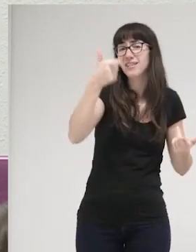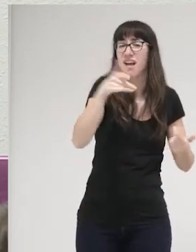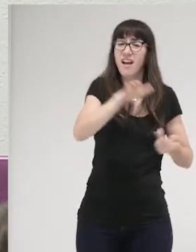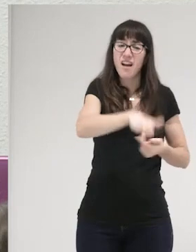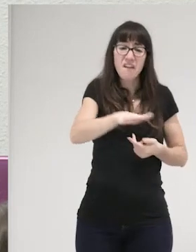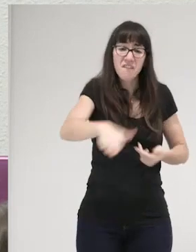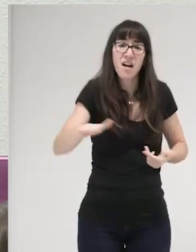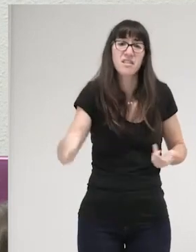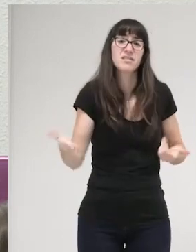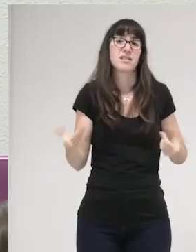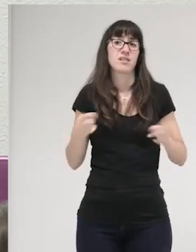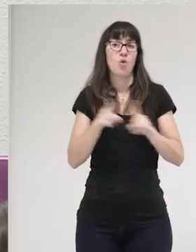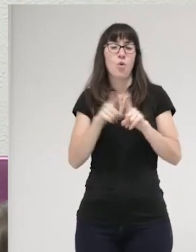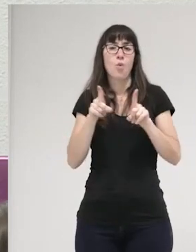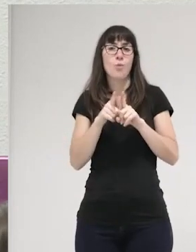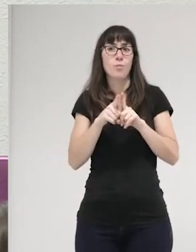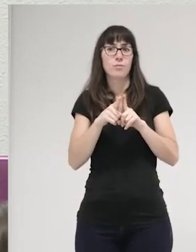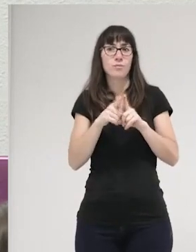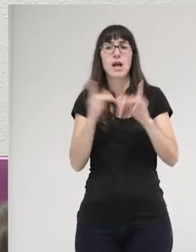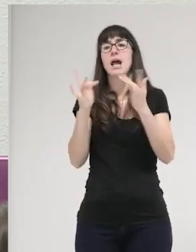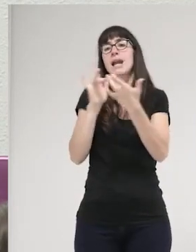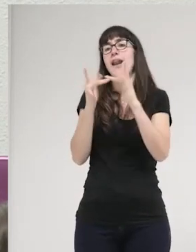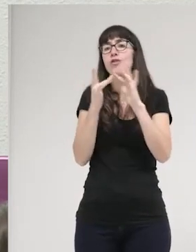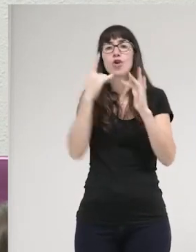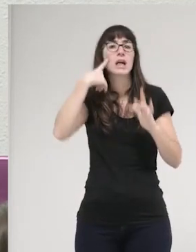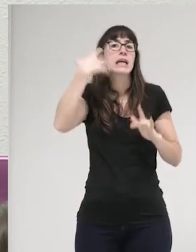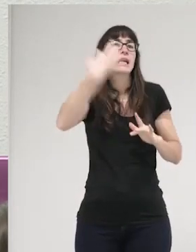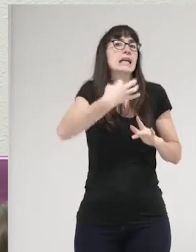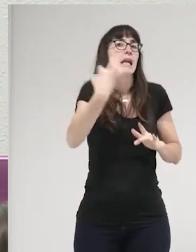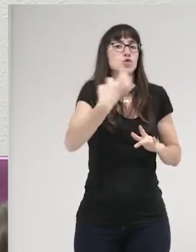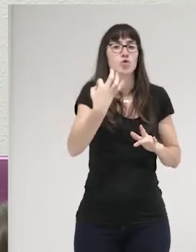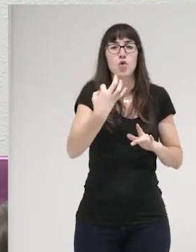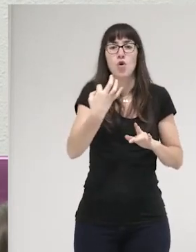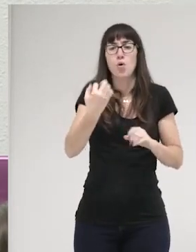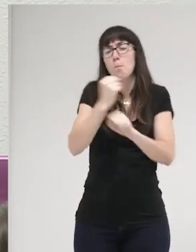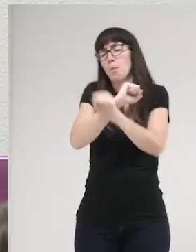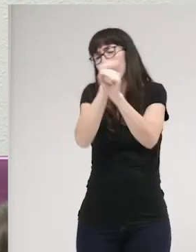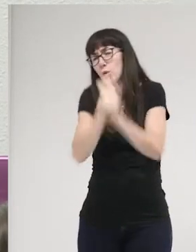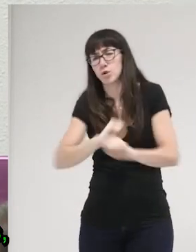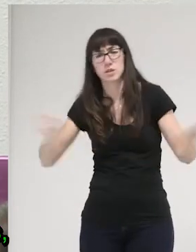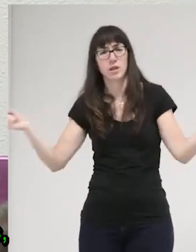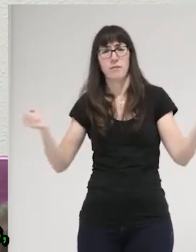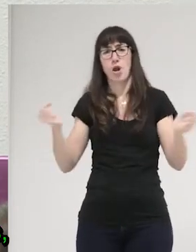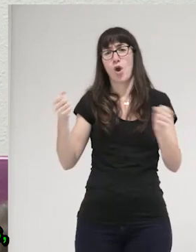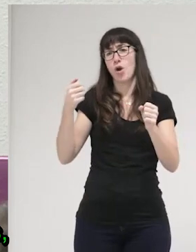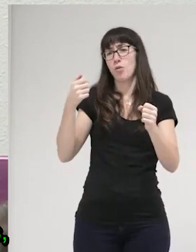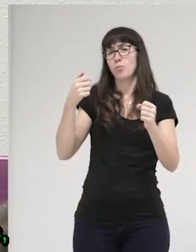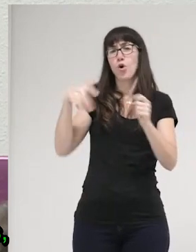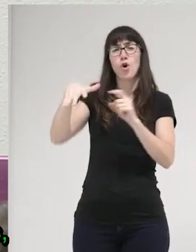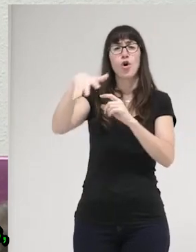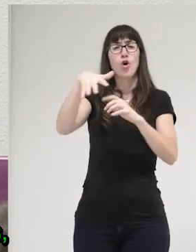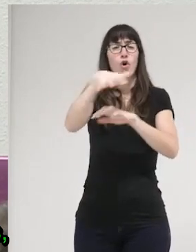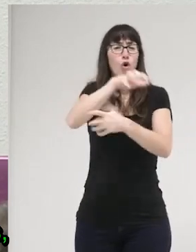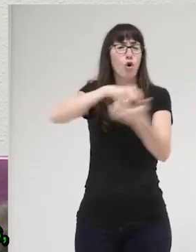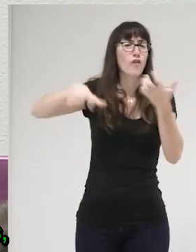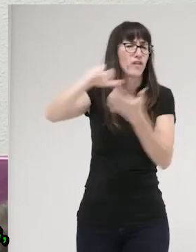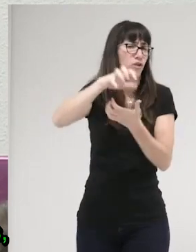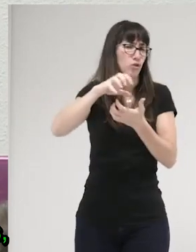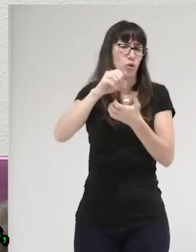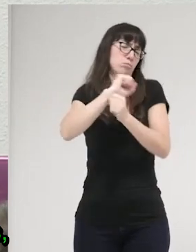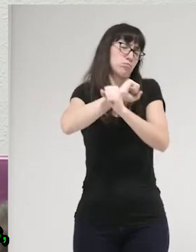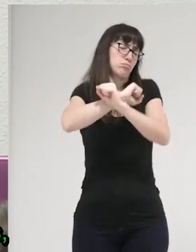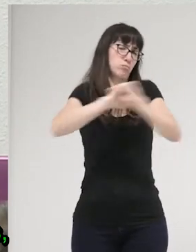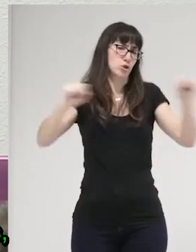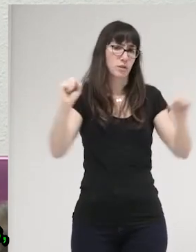existencias y de relaciones de riesgo cero ¿no? o sea y de conflicto cero en las cuales muchas veces y como luego